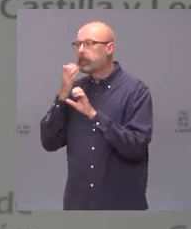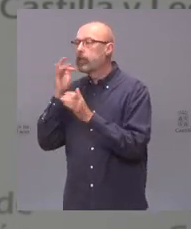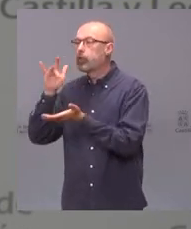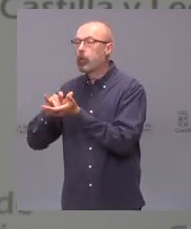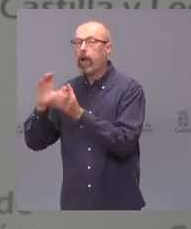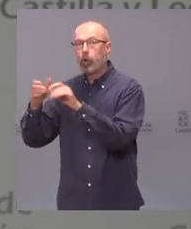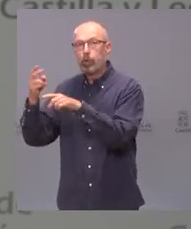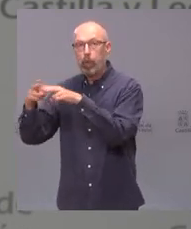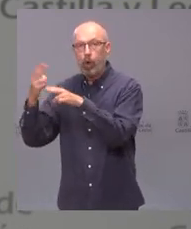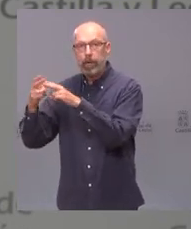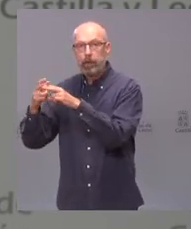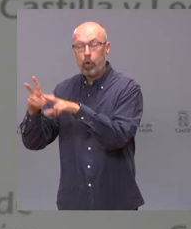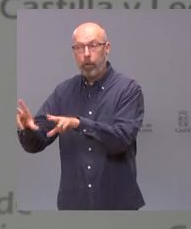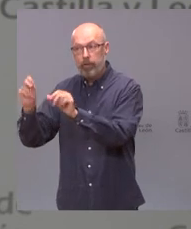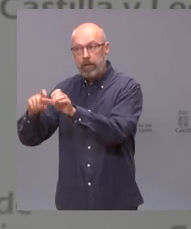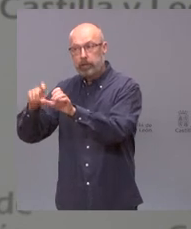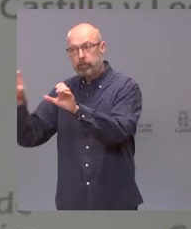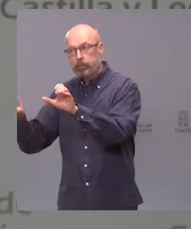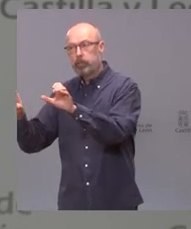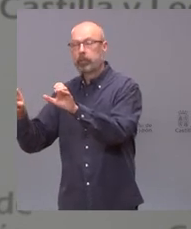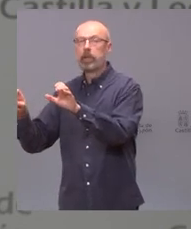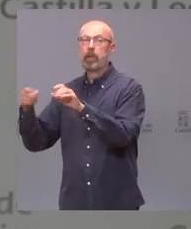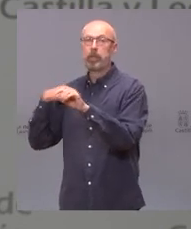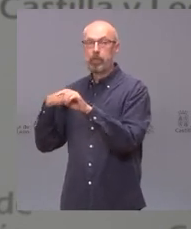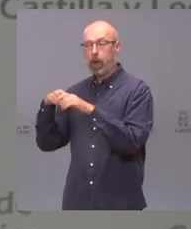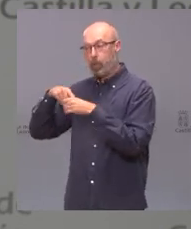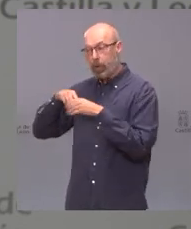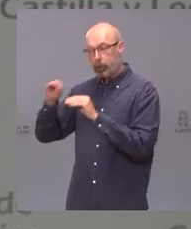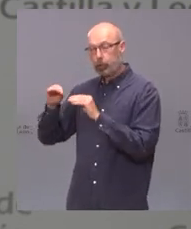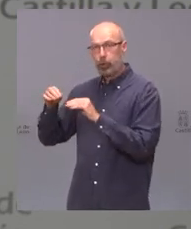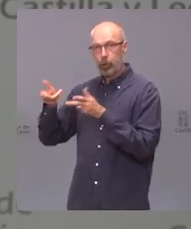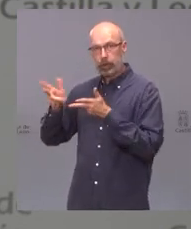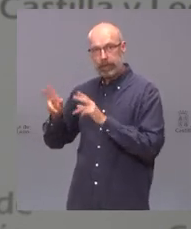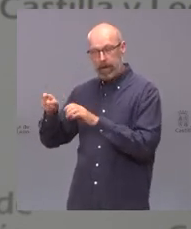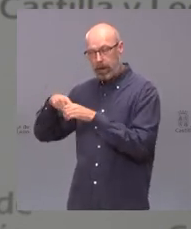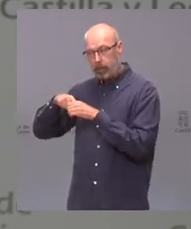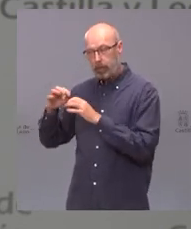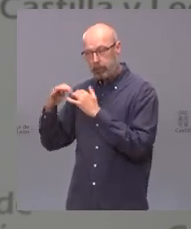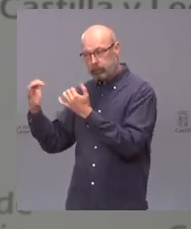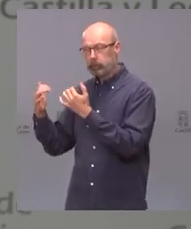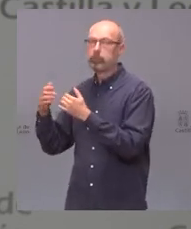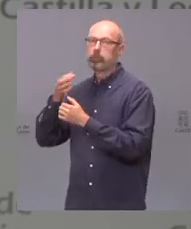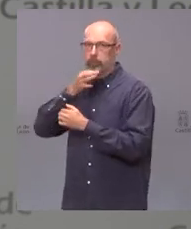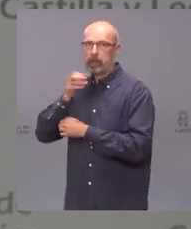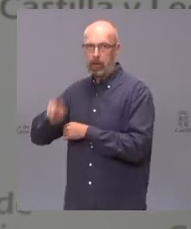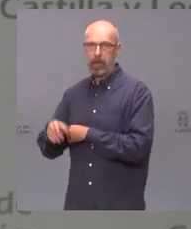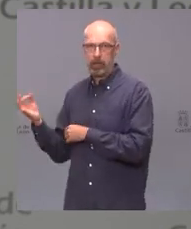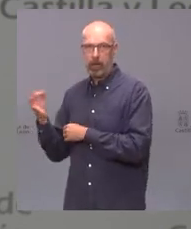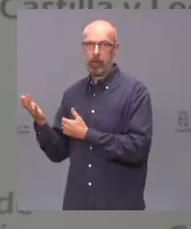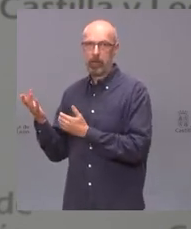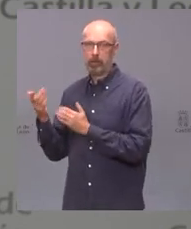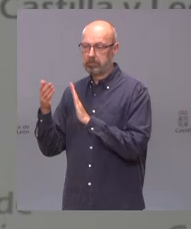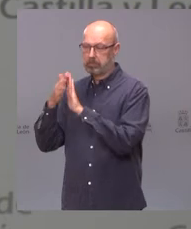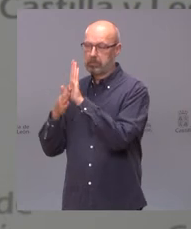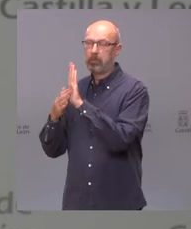político con el cual se presentan deben dejar el acta a mí me han enseñado a cumplir no solo la palabra sino cumplir lo